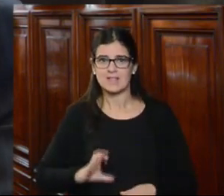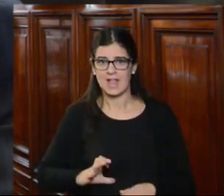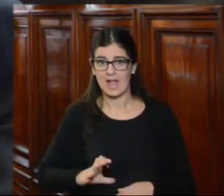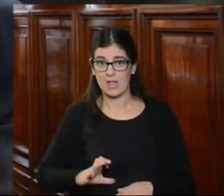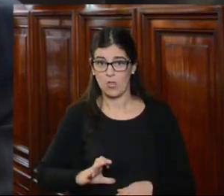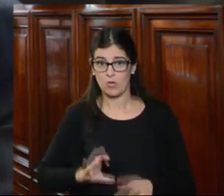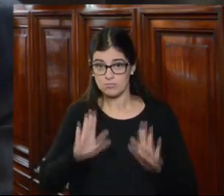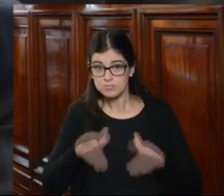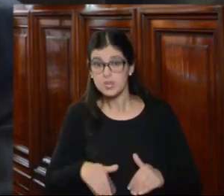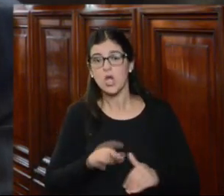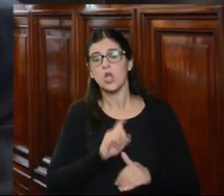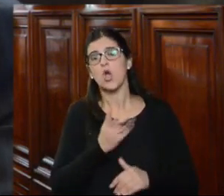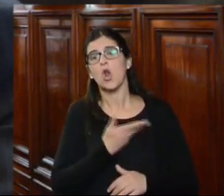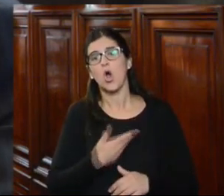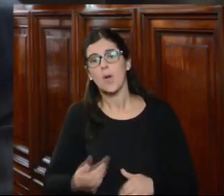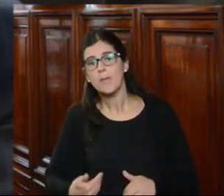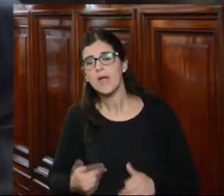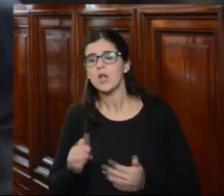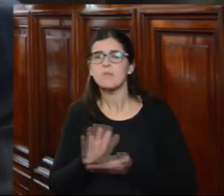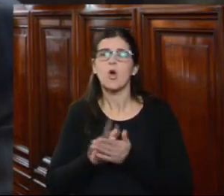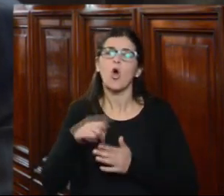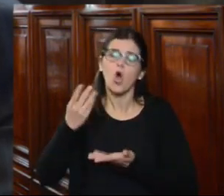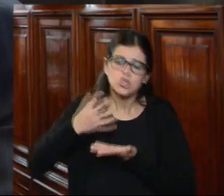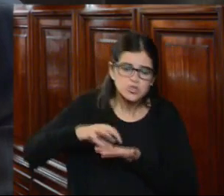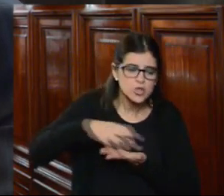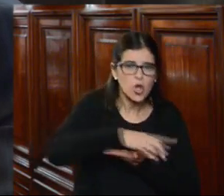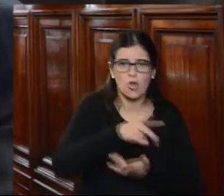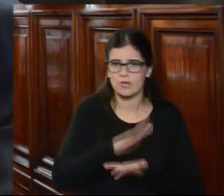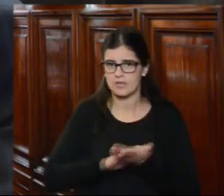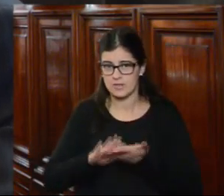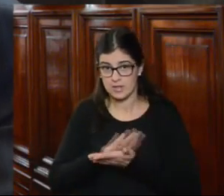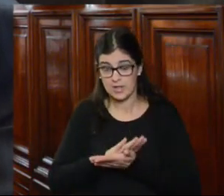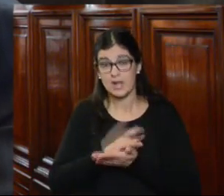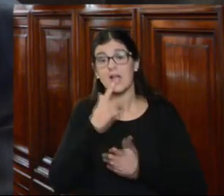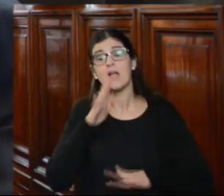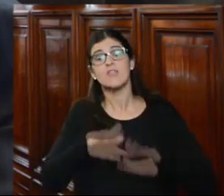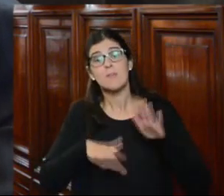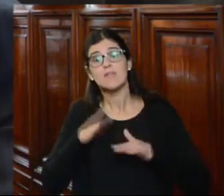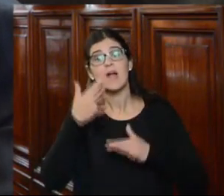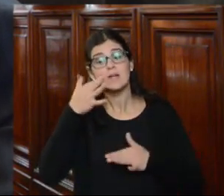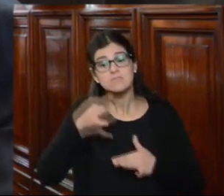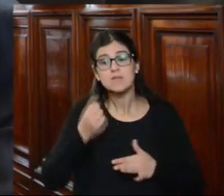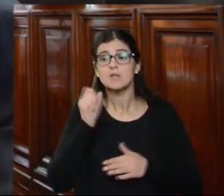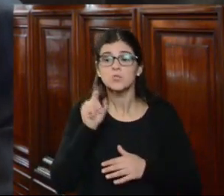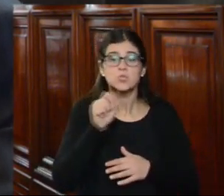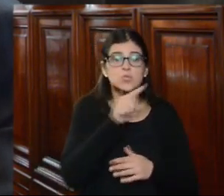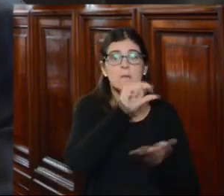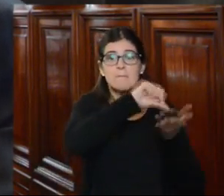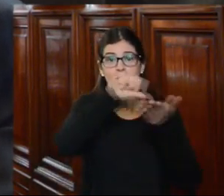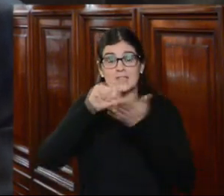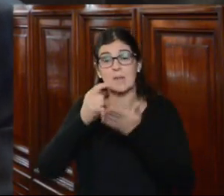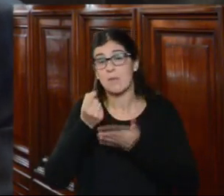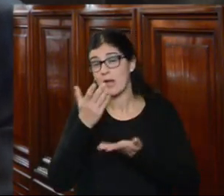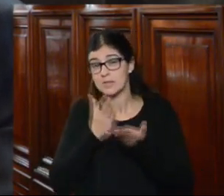no del gobierno ni de ningún otro órgano dependerá de la realidad de cada país pero normalmente